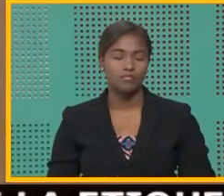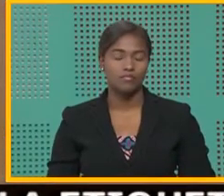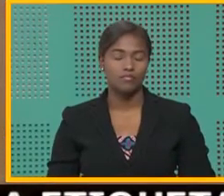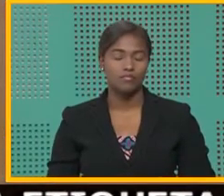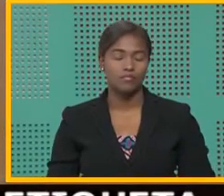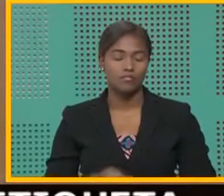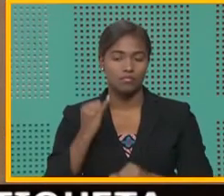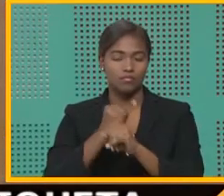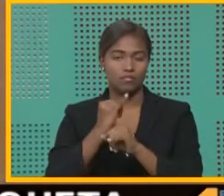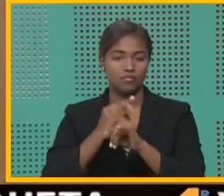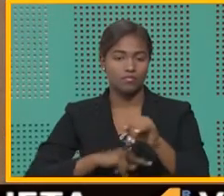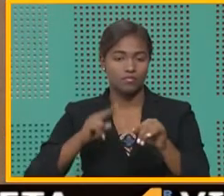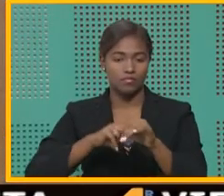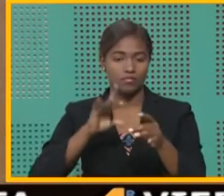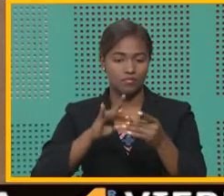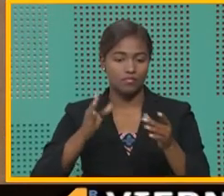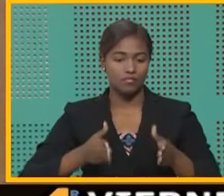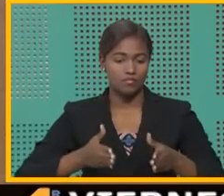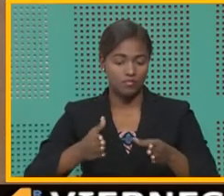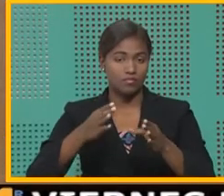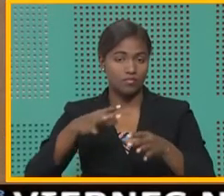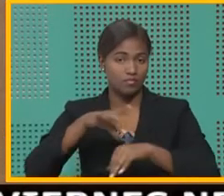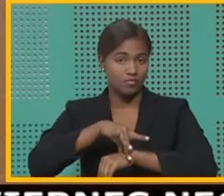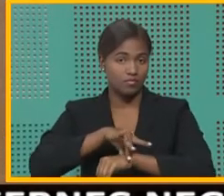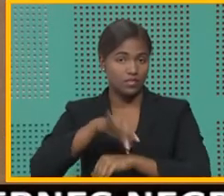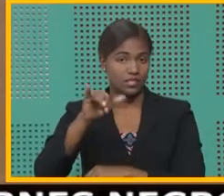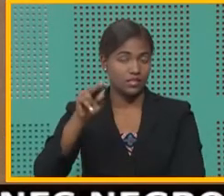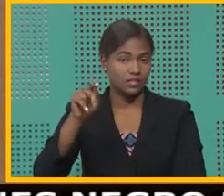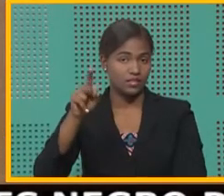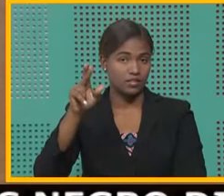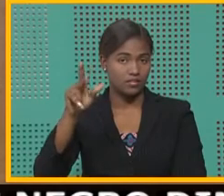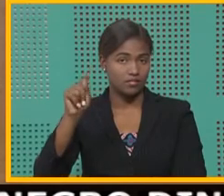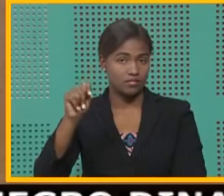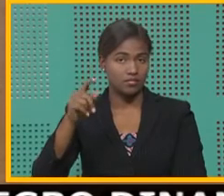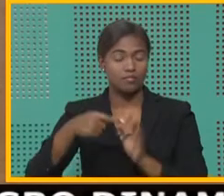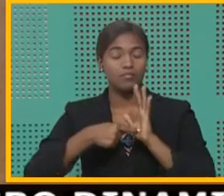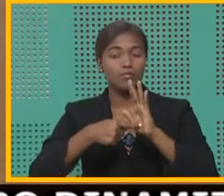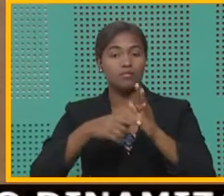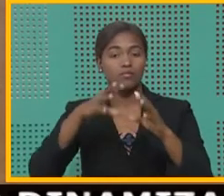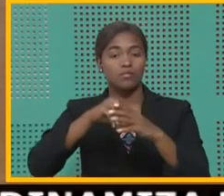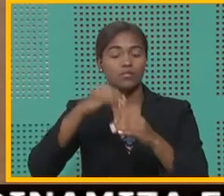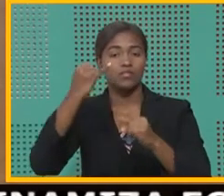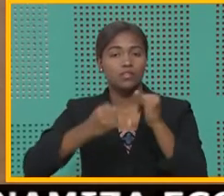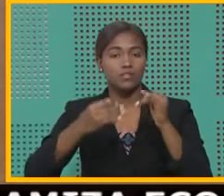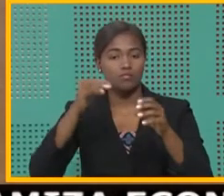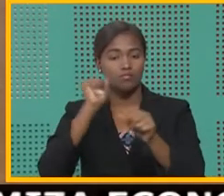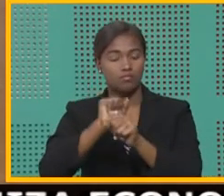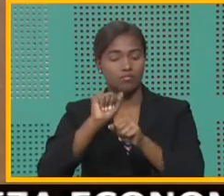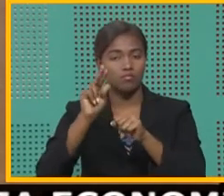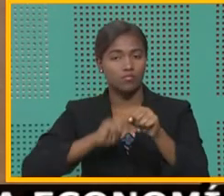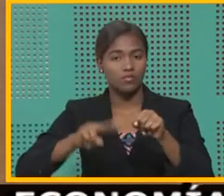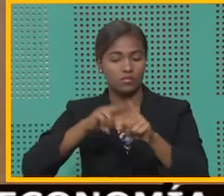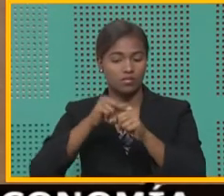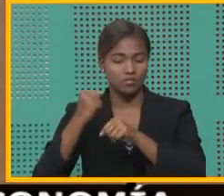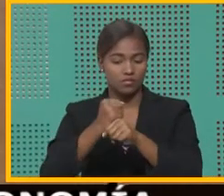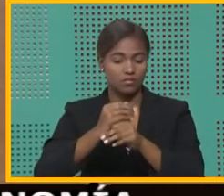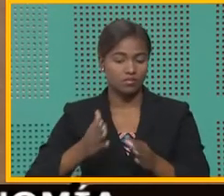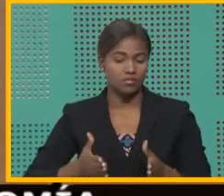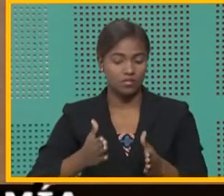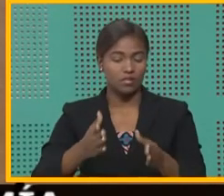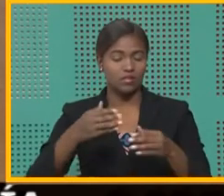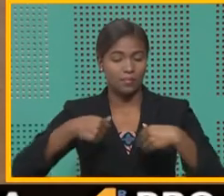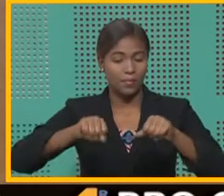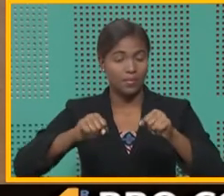El Instituto Nacional de Transito y Transporte Terrestre, Intrante, presentó la edición final del Plan Estratégico Nacional de Seguridad Vial de